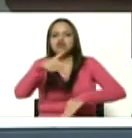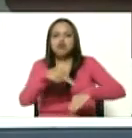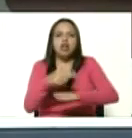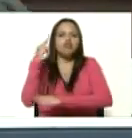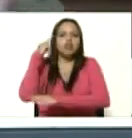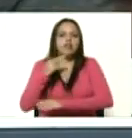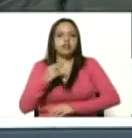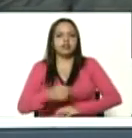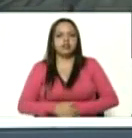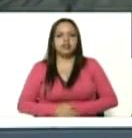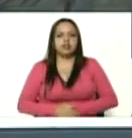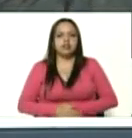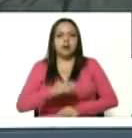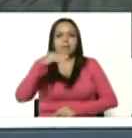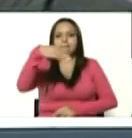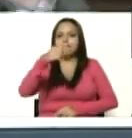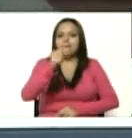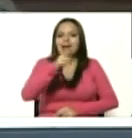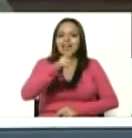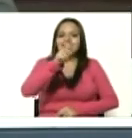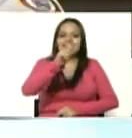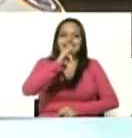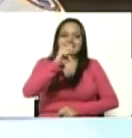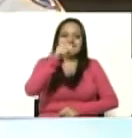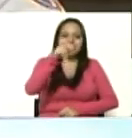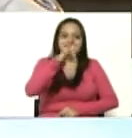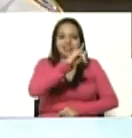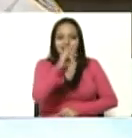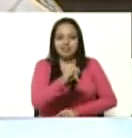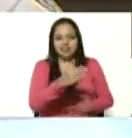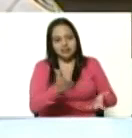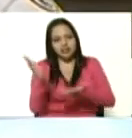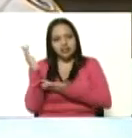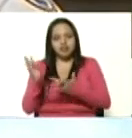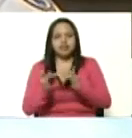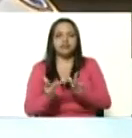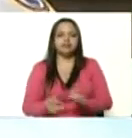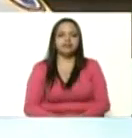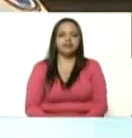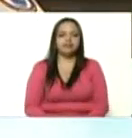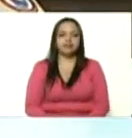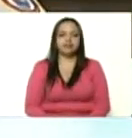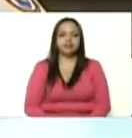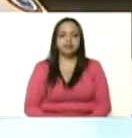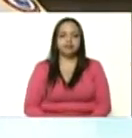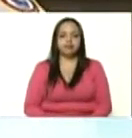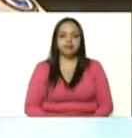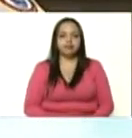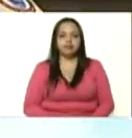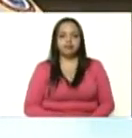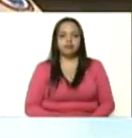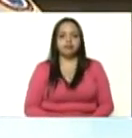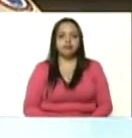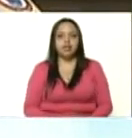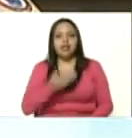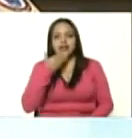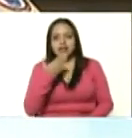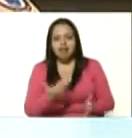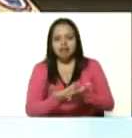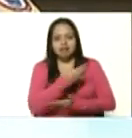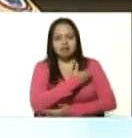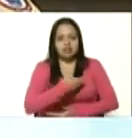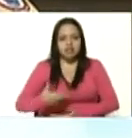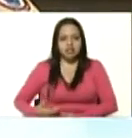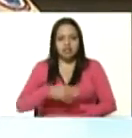general Bernal Martínez por favor adelante muchas gracias a mi comandante en jefe buenas noches a todo el pueblo de Venezuela